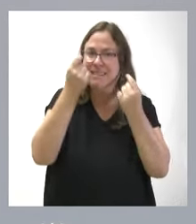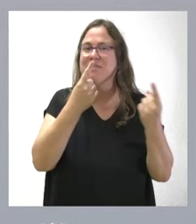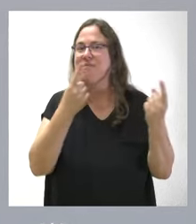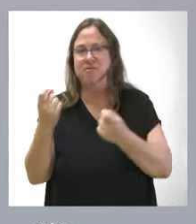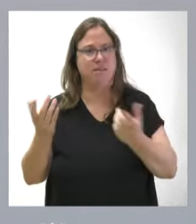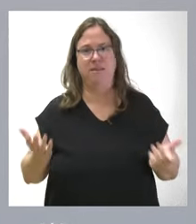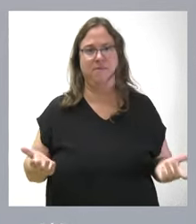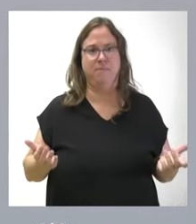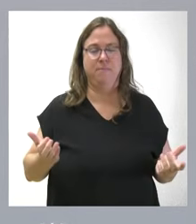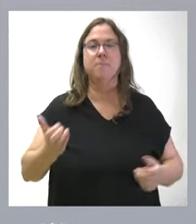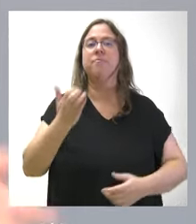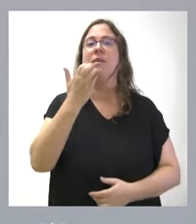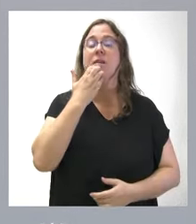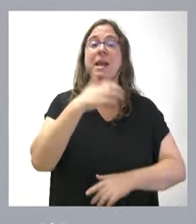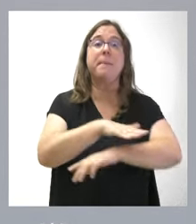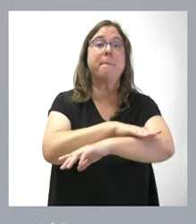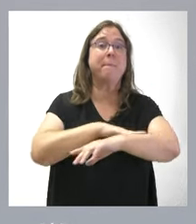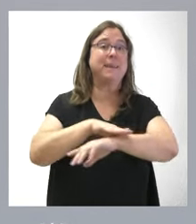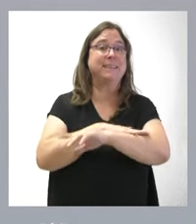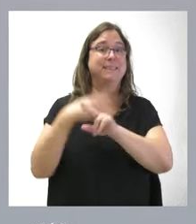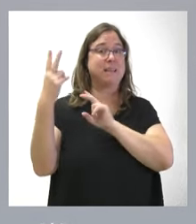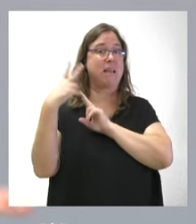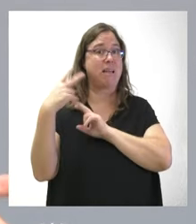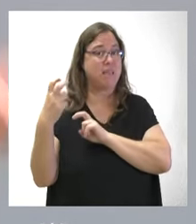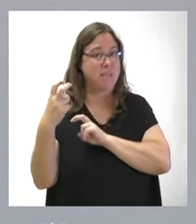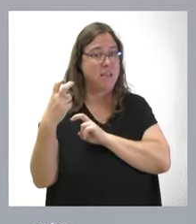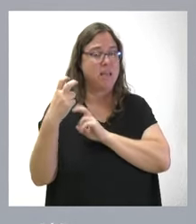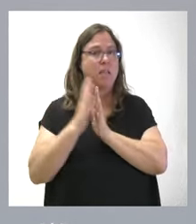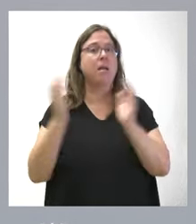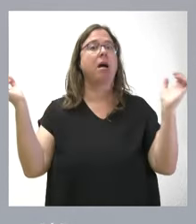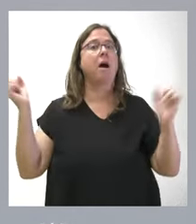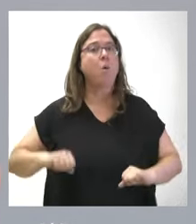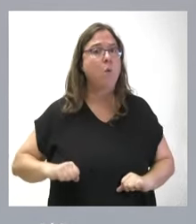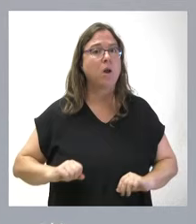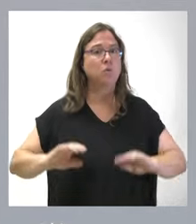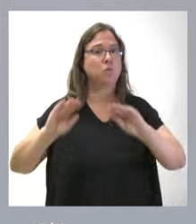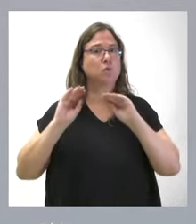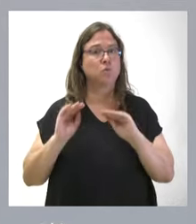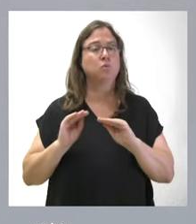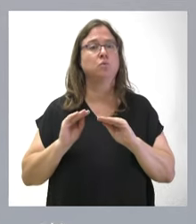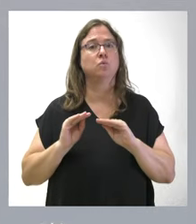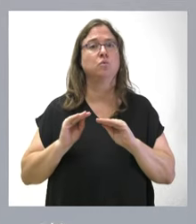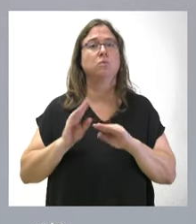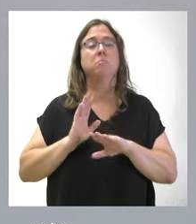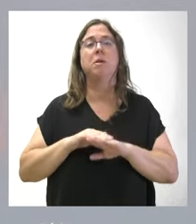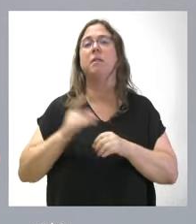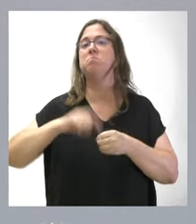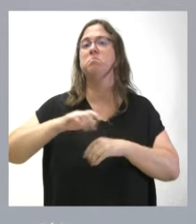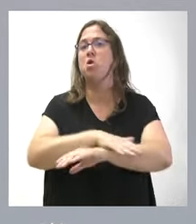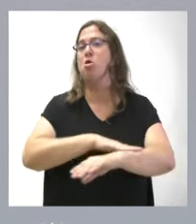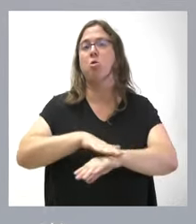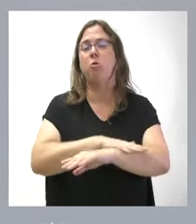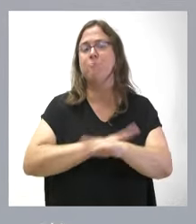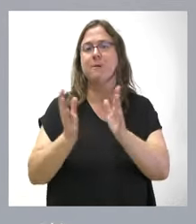Ni siquiera la ministra de Hacienda se pone de acuerdo con el resto de los miembros del Gobierno en cómo